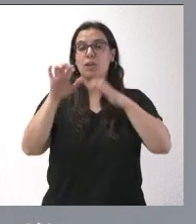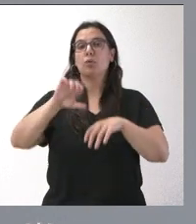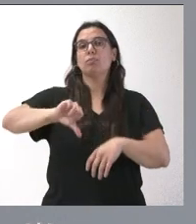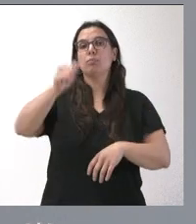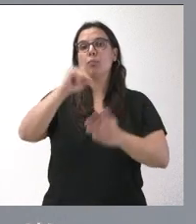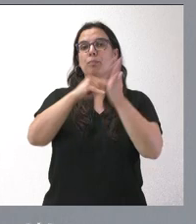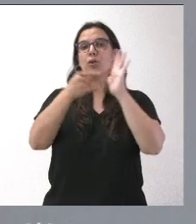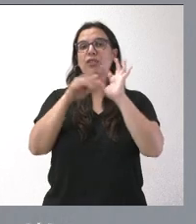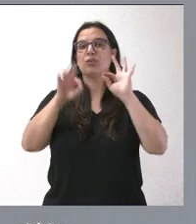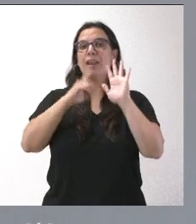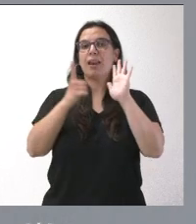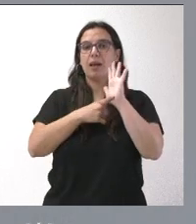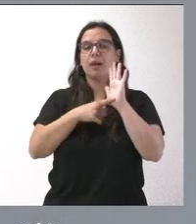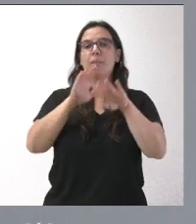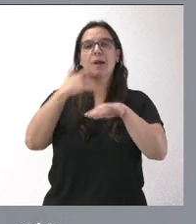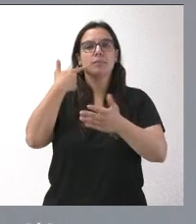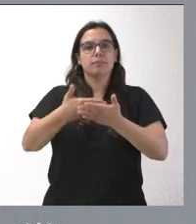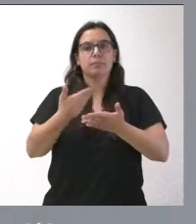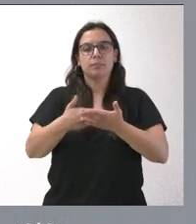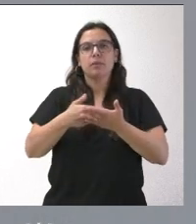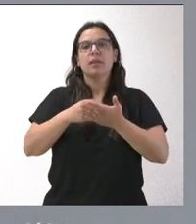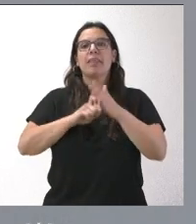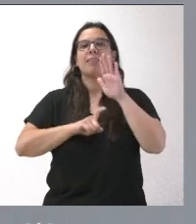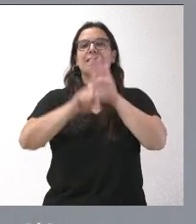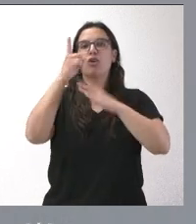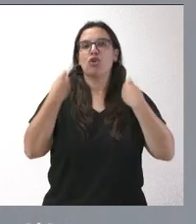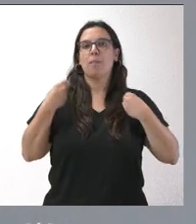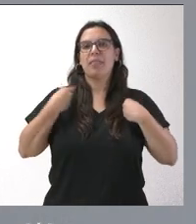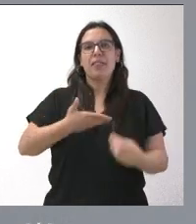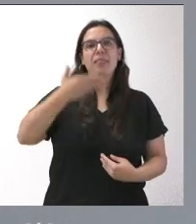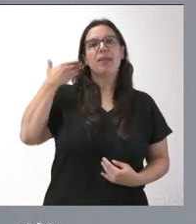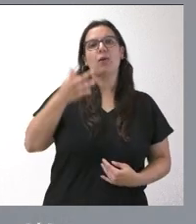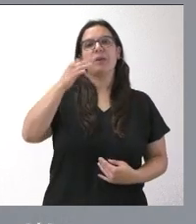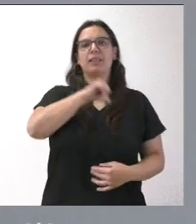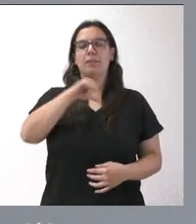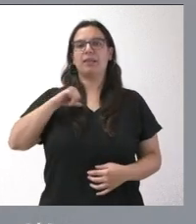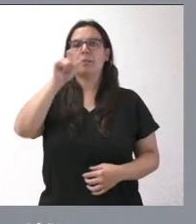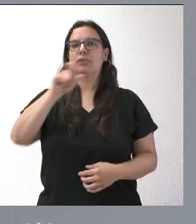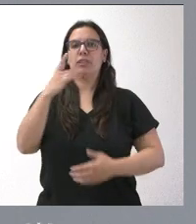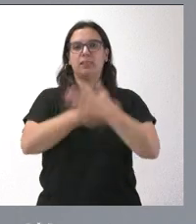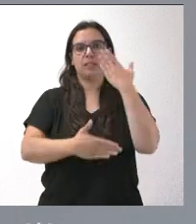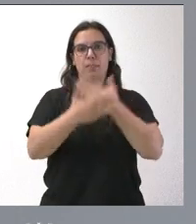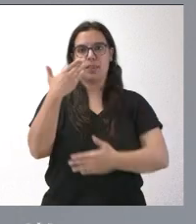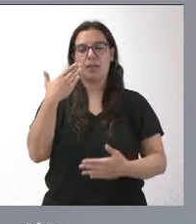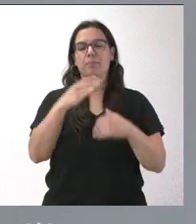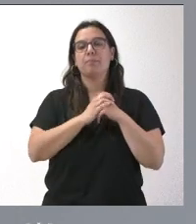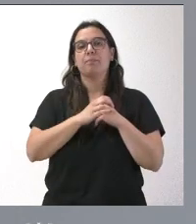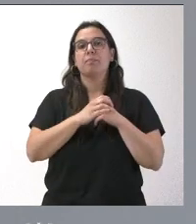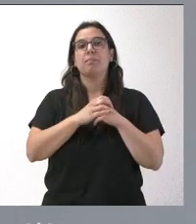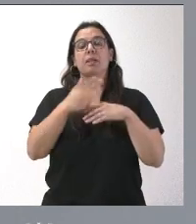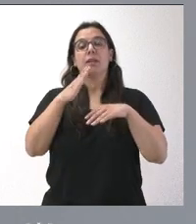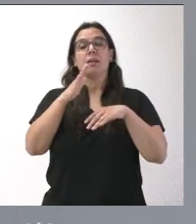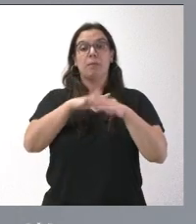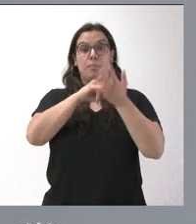proyecto de ley que garantiza un desarrollo vital digno e independiente de las personas con discapacidad. Para la explicación de este